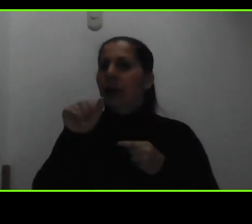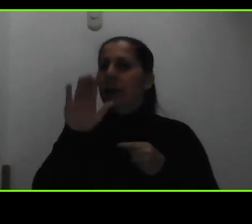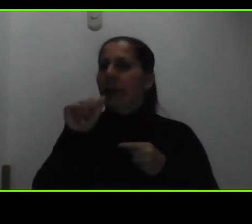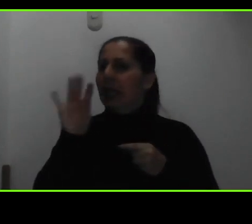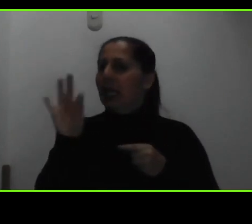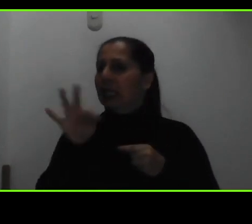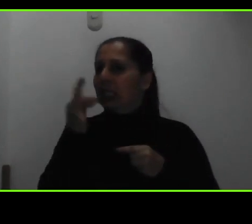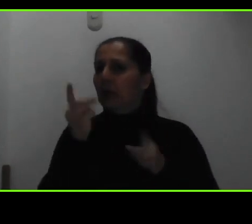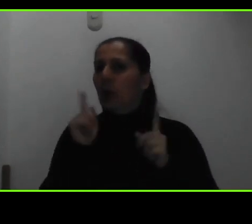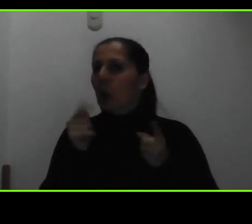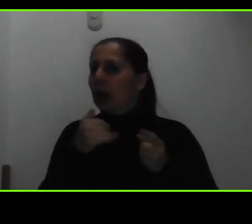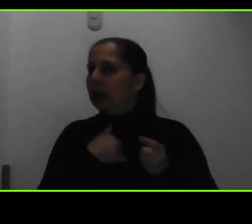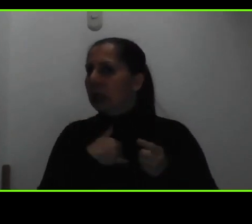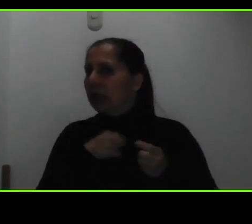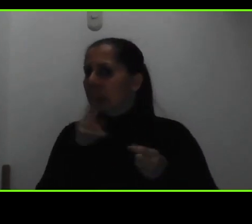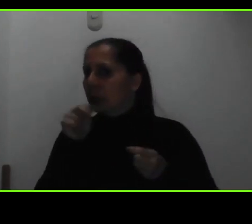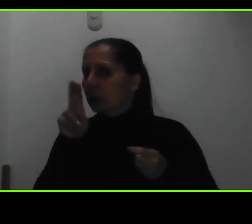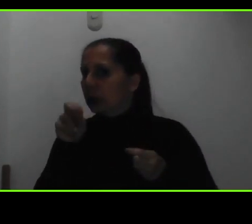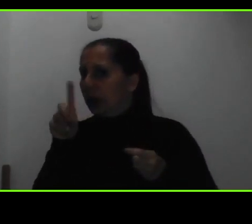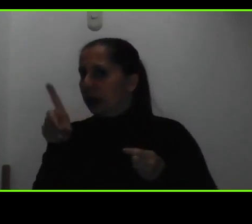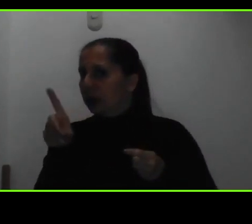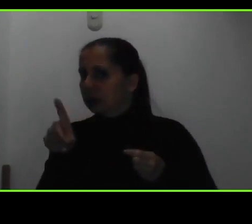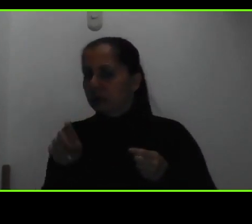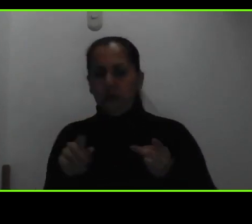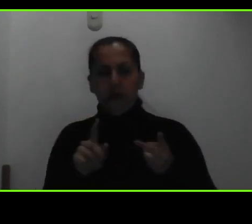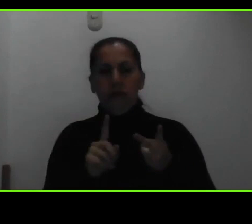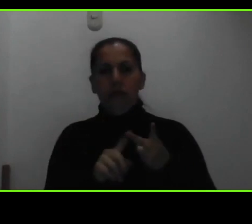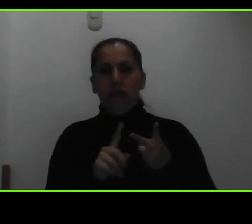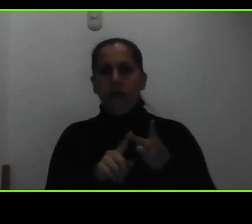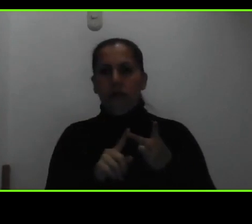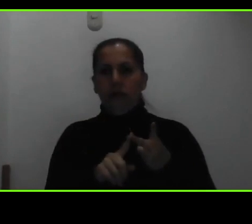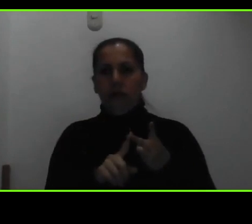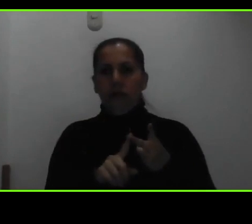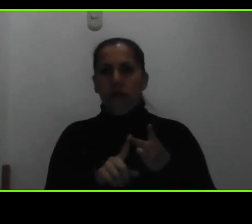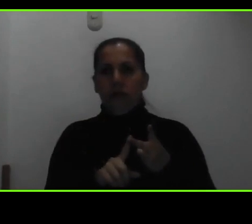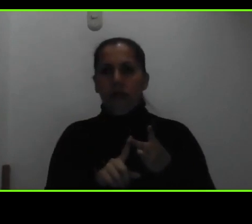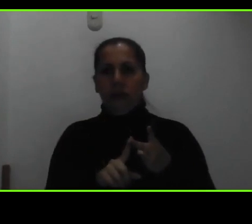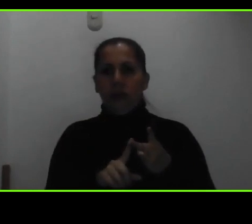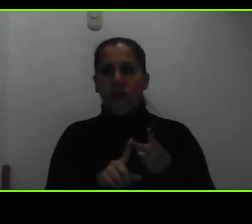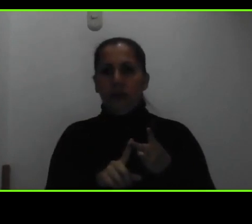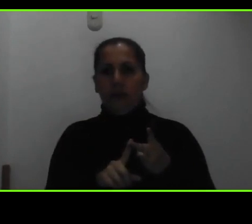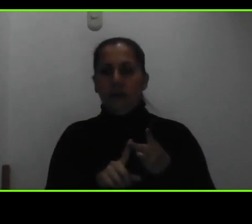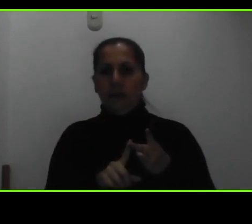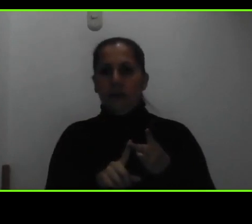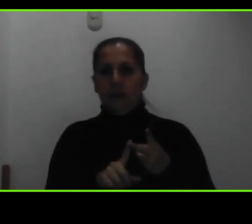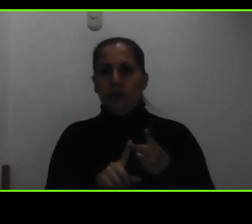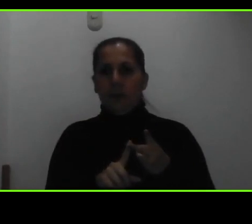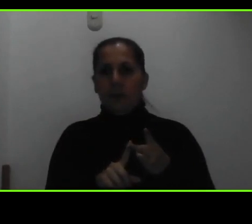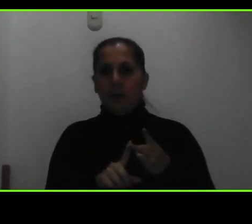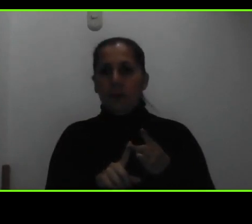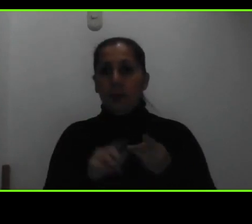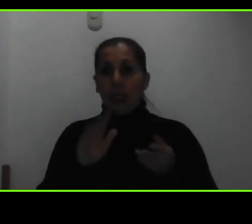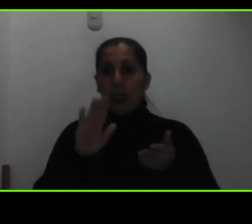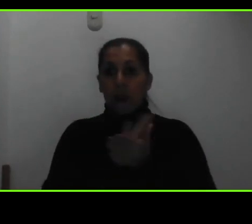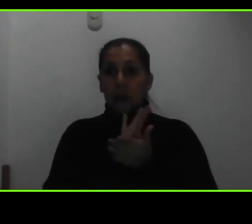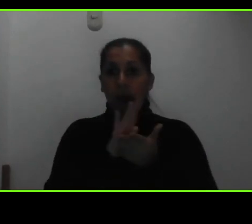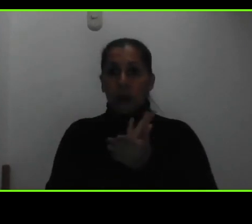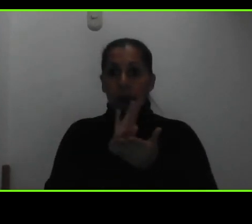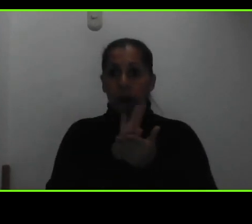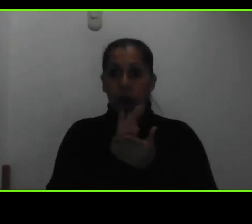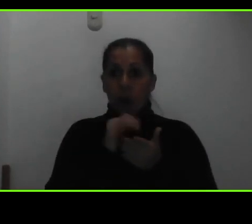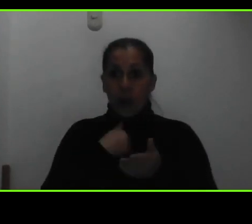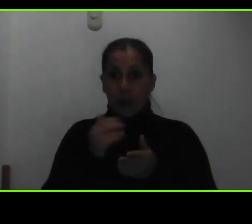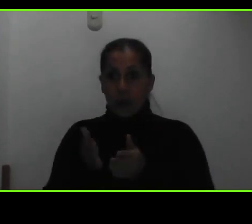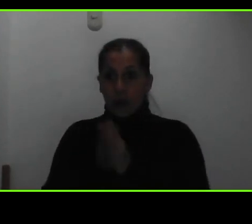UNED eso sería la primera pregunta nos preguntan también si los documentos que estamos